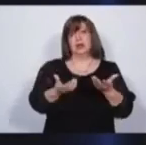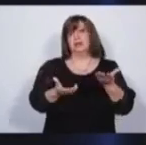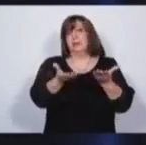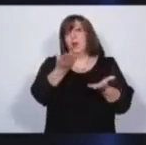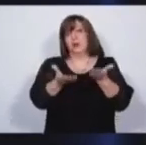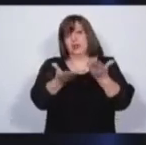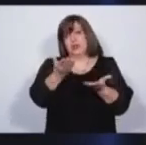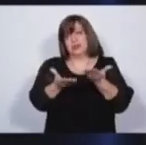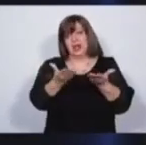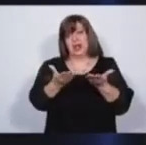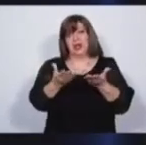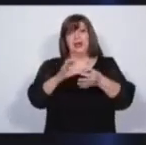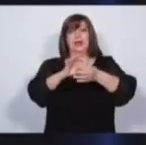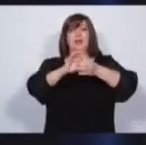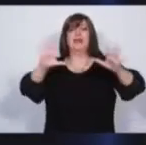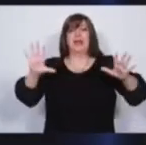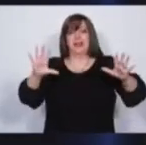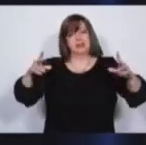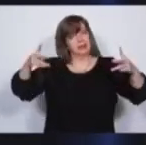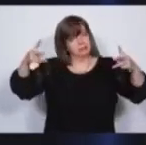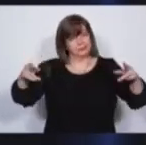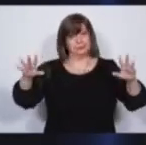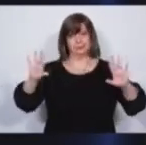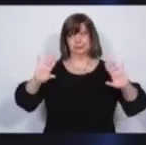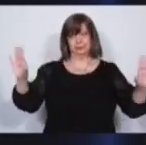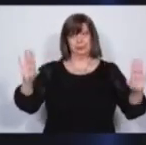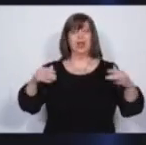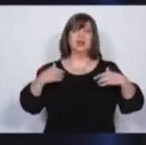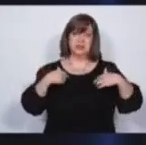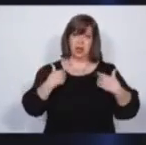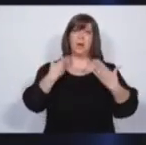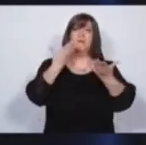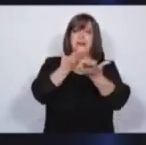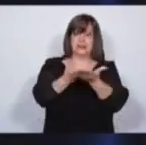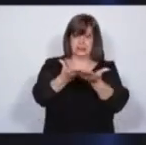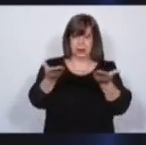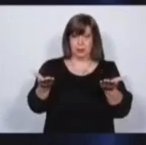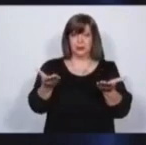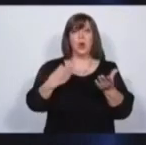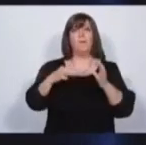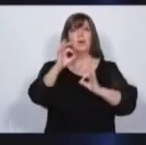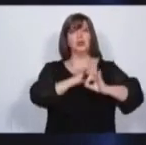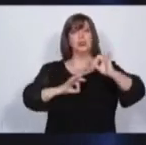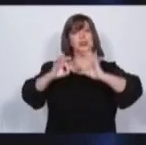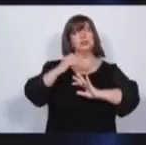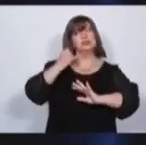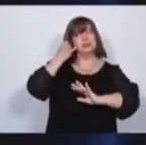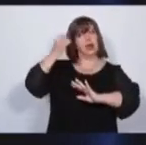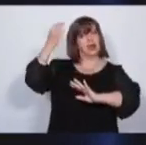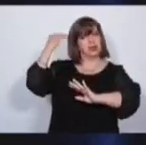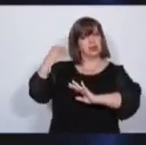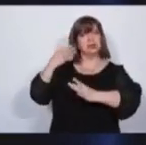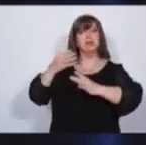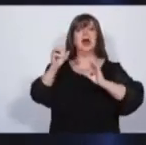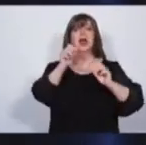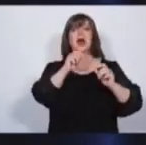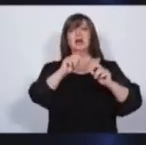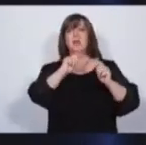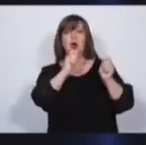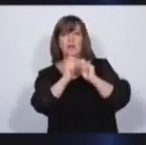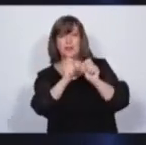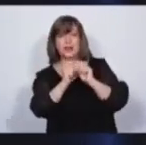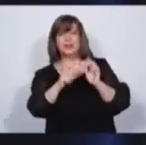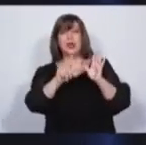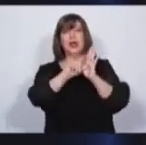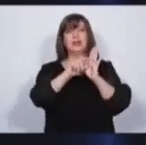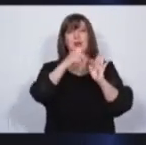Eso es de una evidencia absoluta. Hemos presentado un proyecto hace ya un tiempo para la modificación vía enmienda